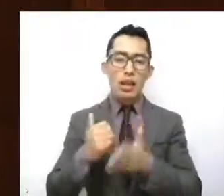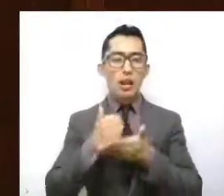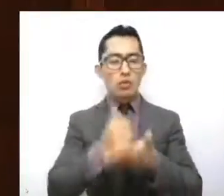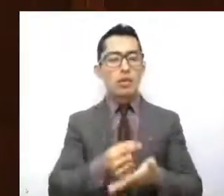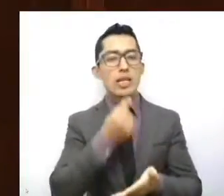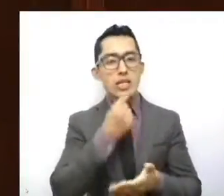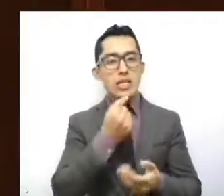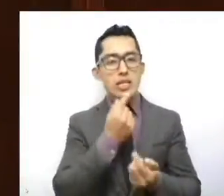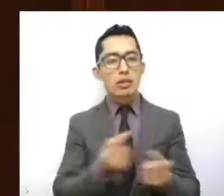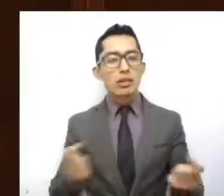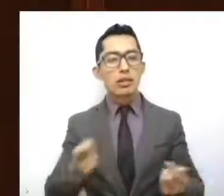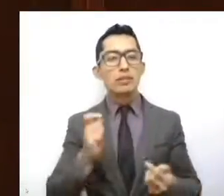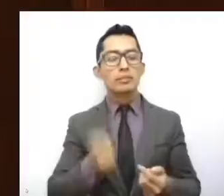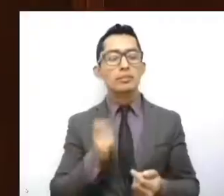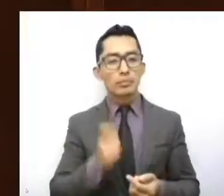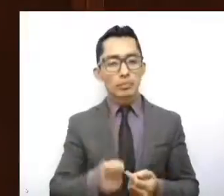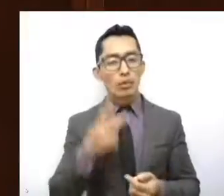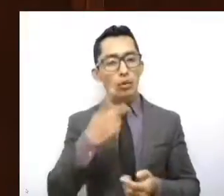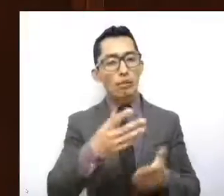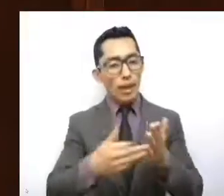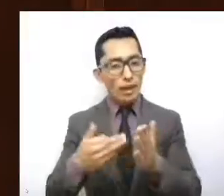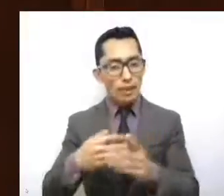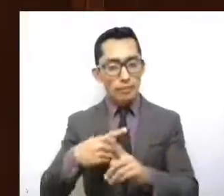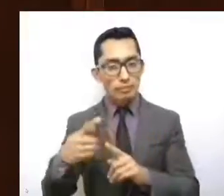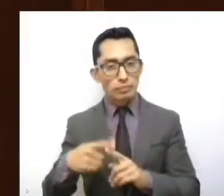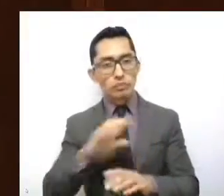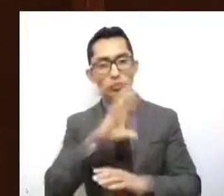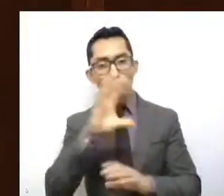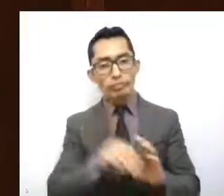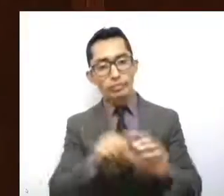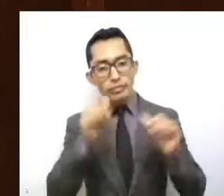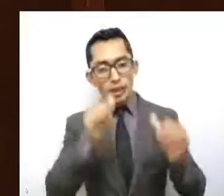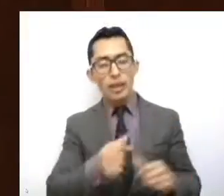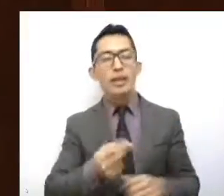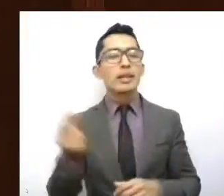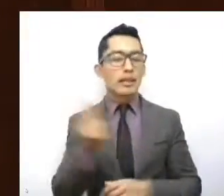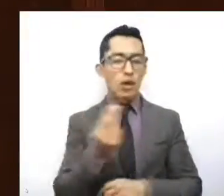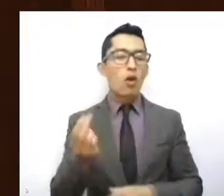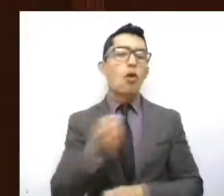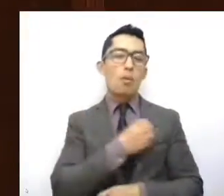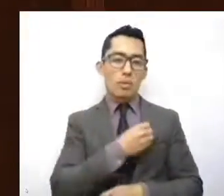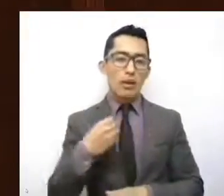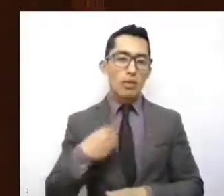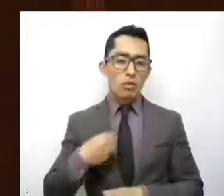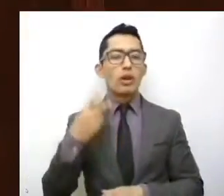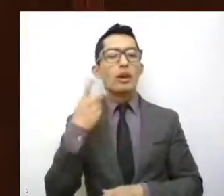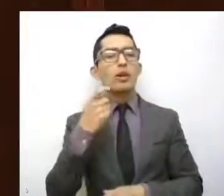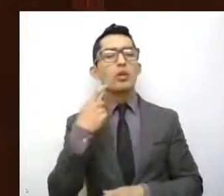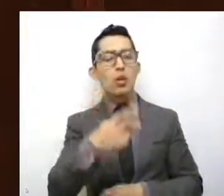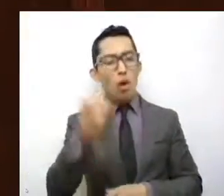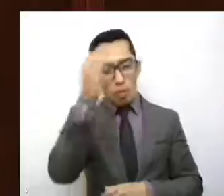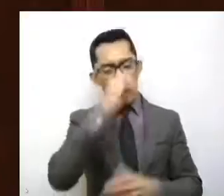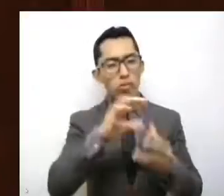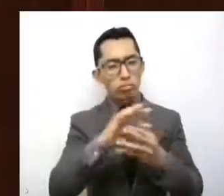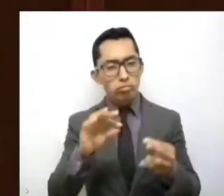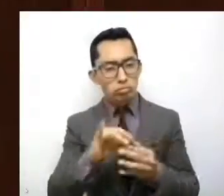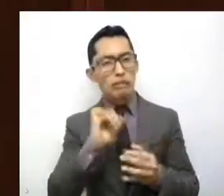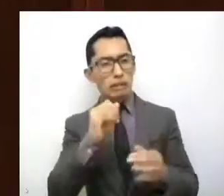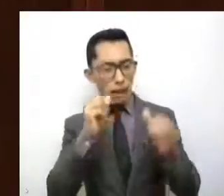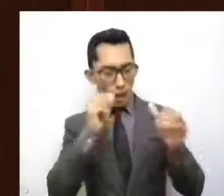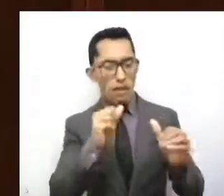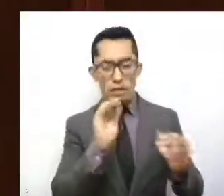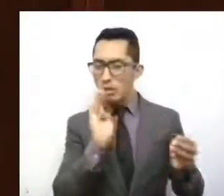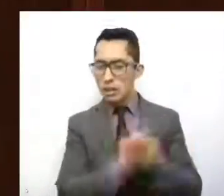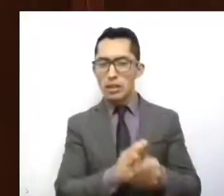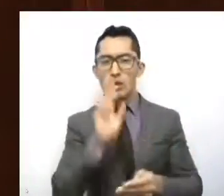sean escuchados. Es necesario y obligatorio que sus opiniones sean tomadas en cuenta, así que